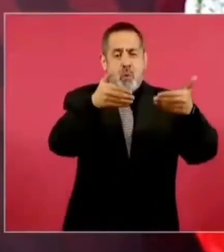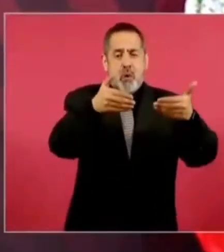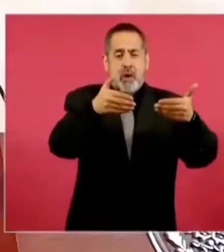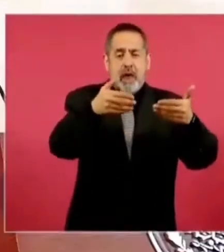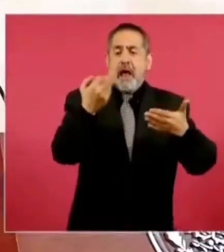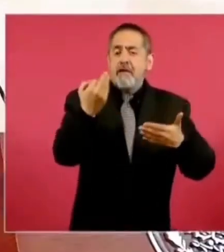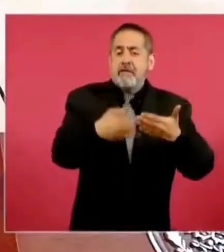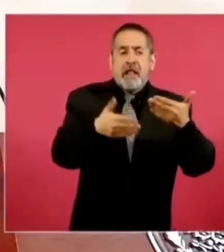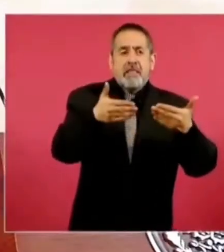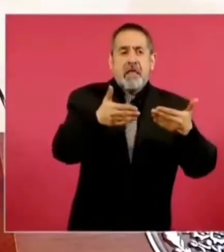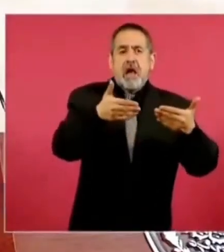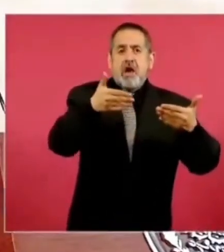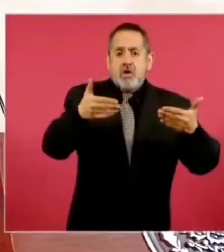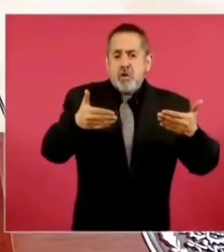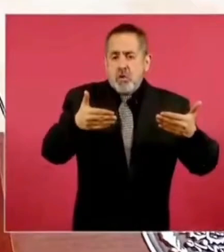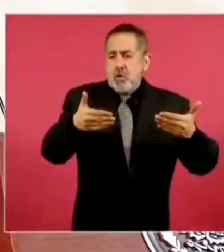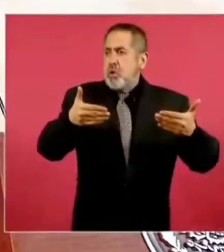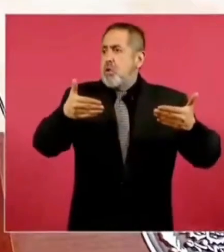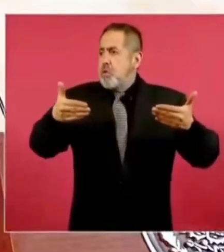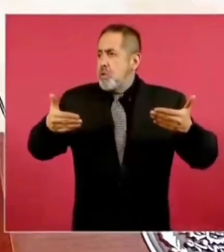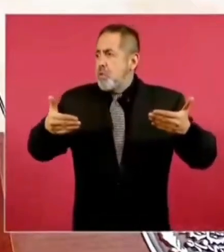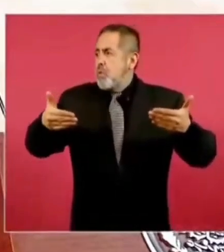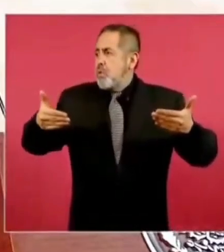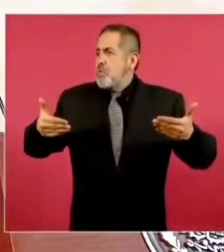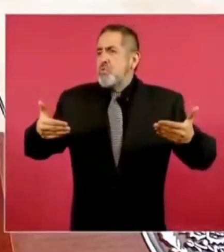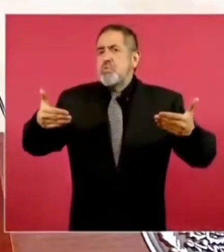de tener construidos